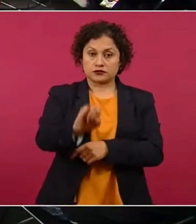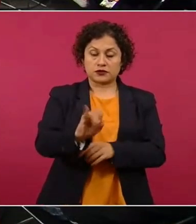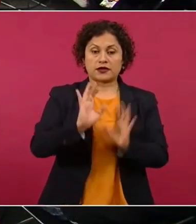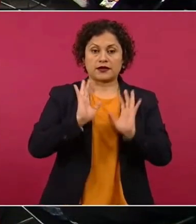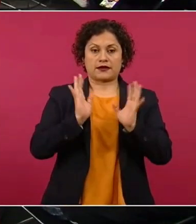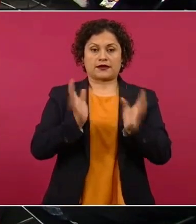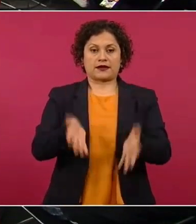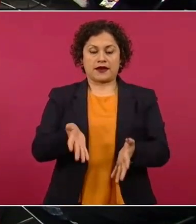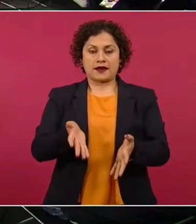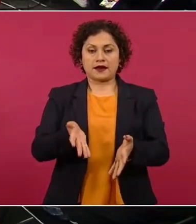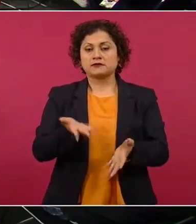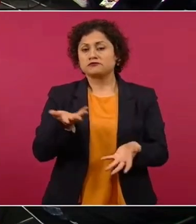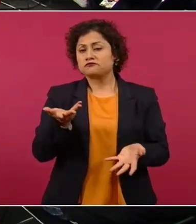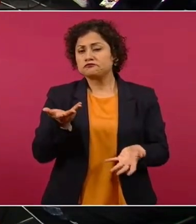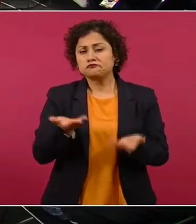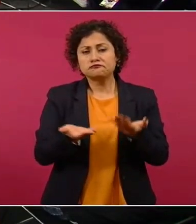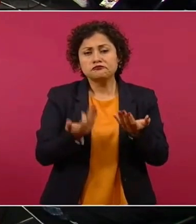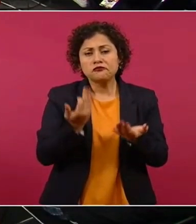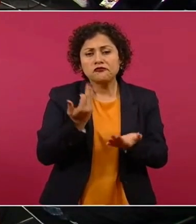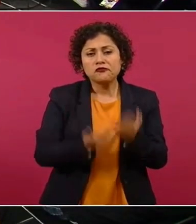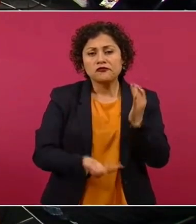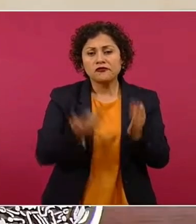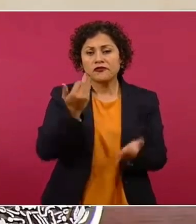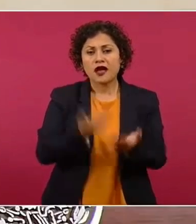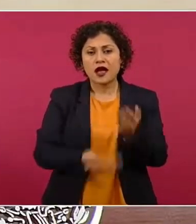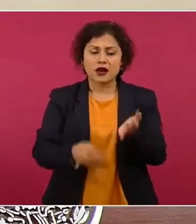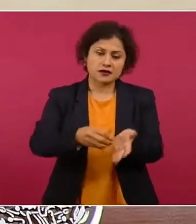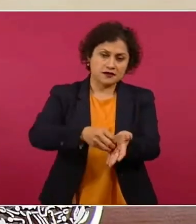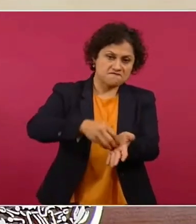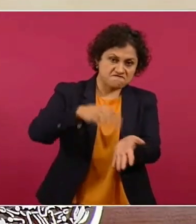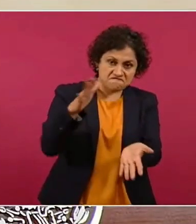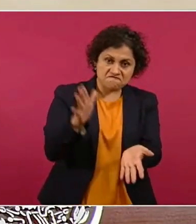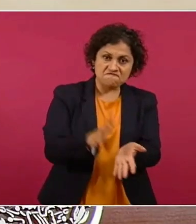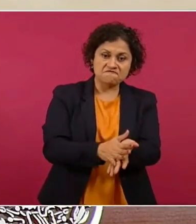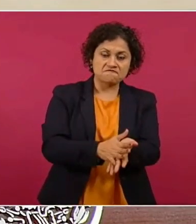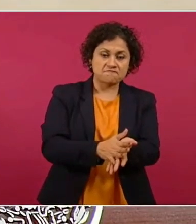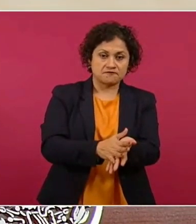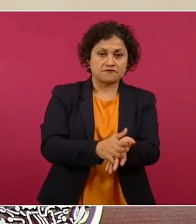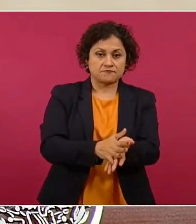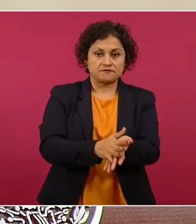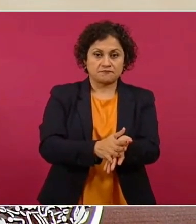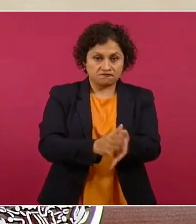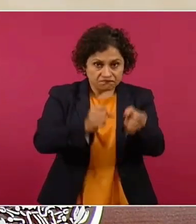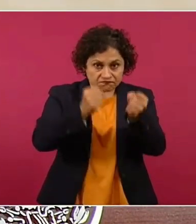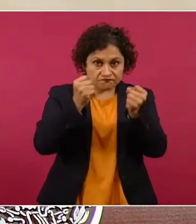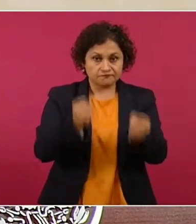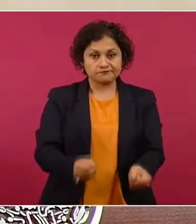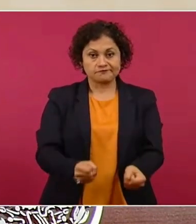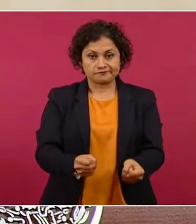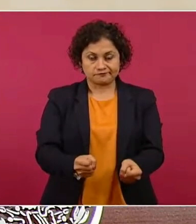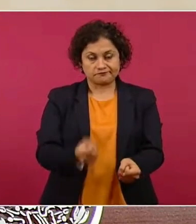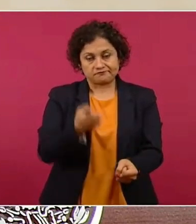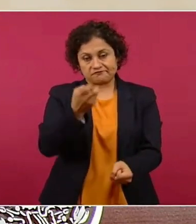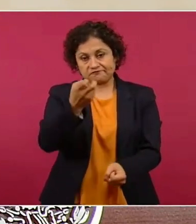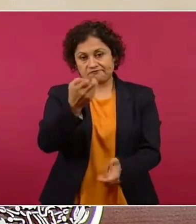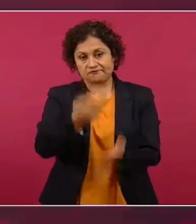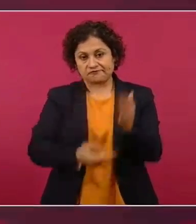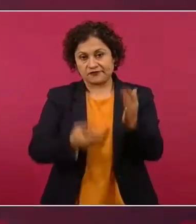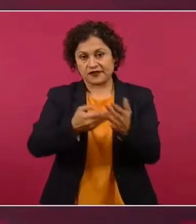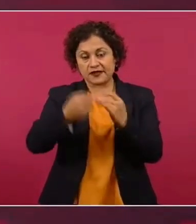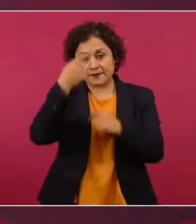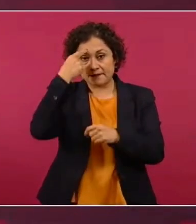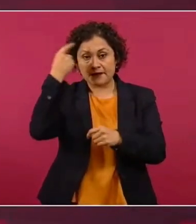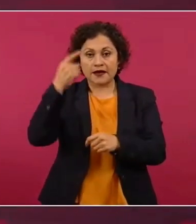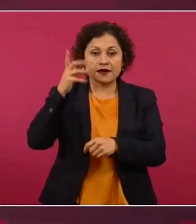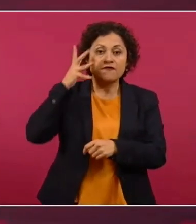pues bien asegurado, que no lo vayan a